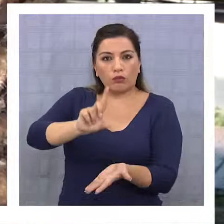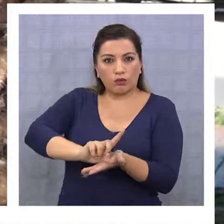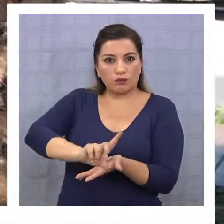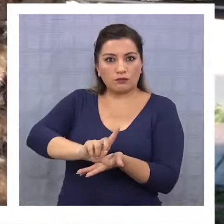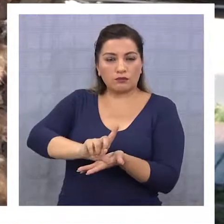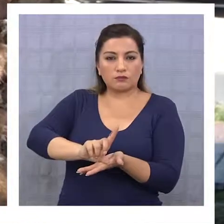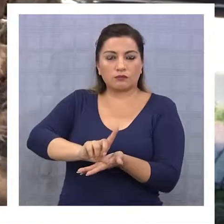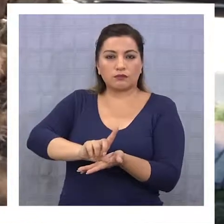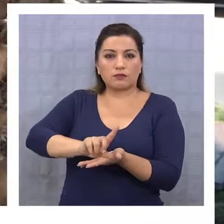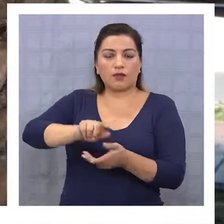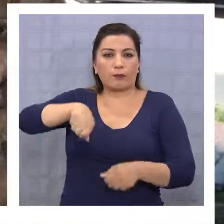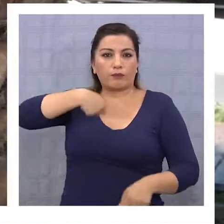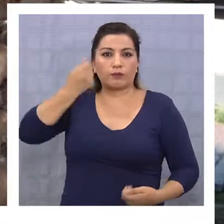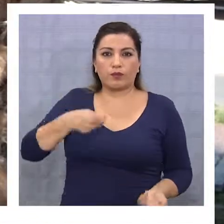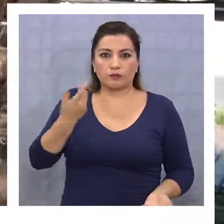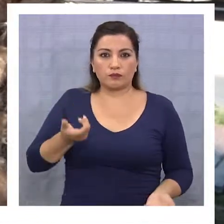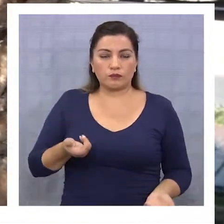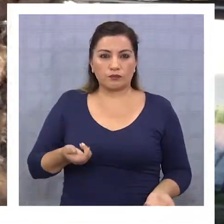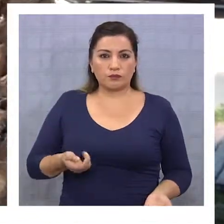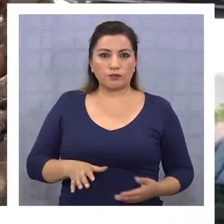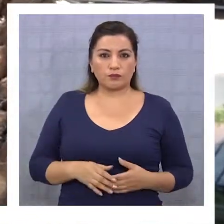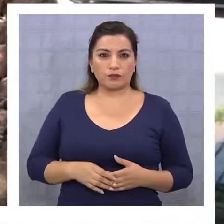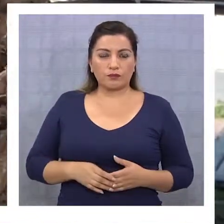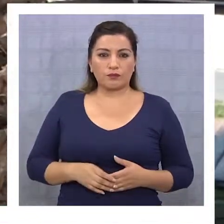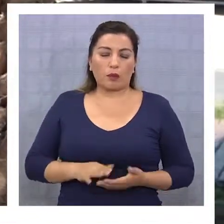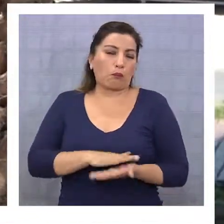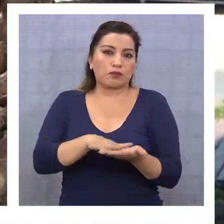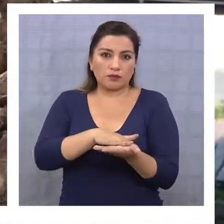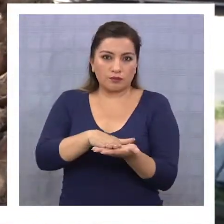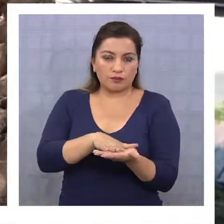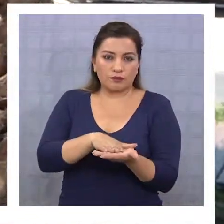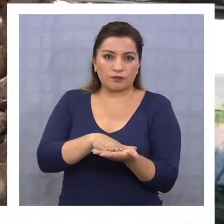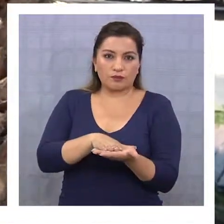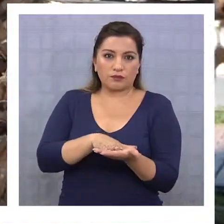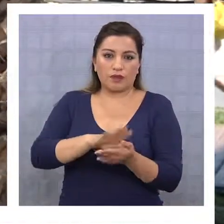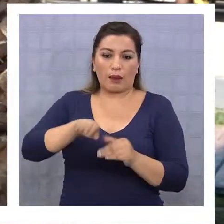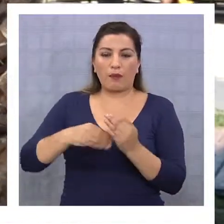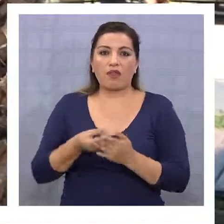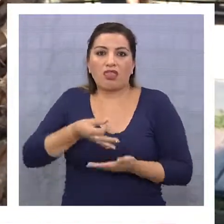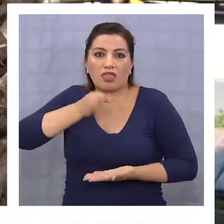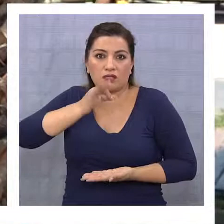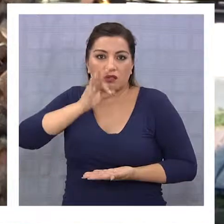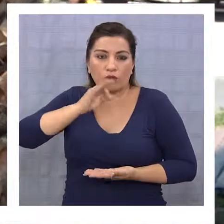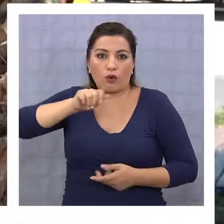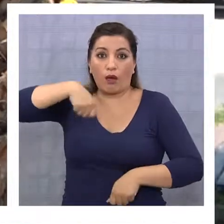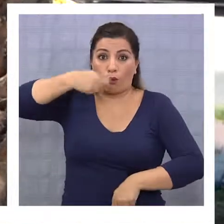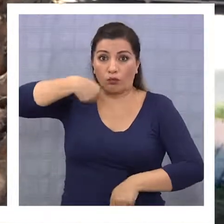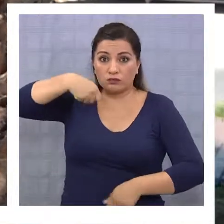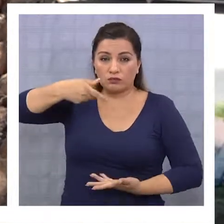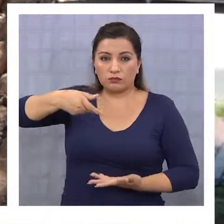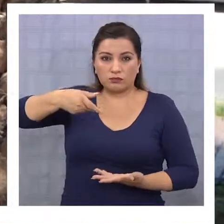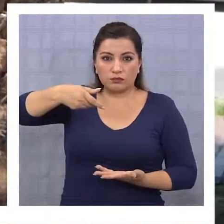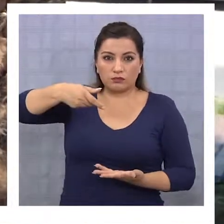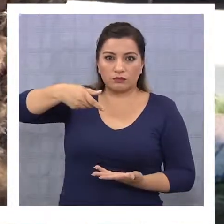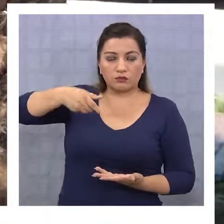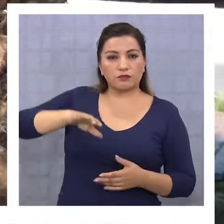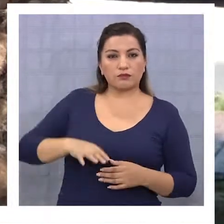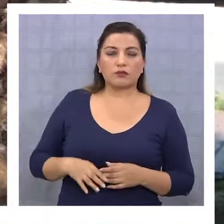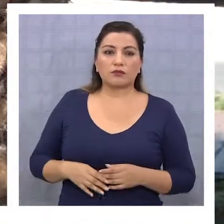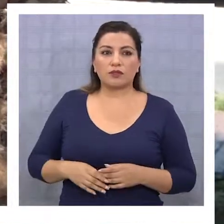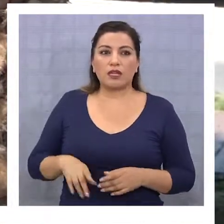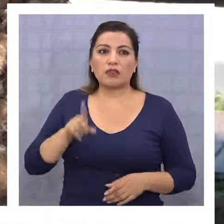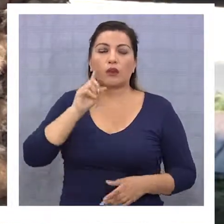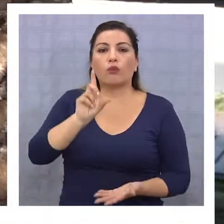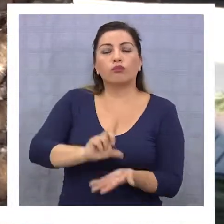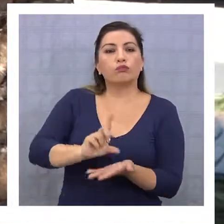para poder, por ejemplo, tomar su desayuno, su almuerzo y